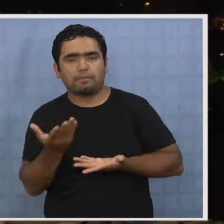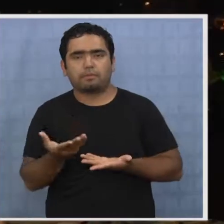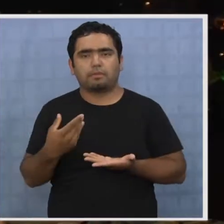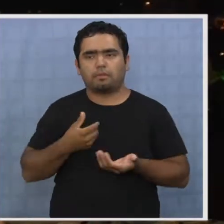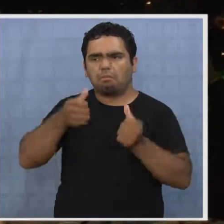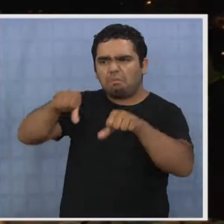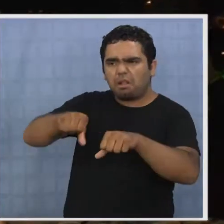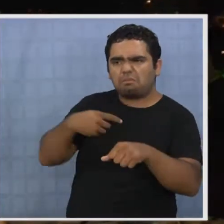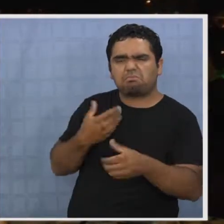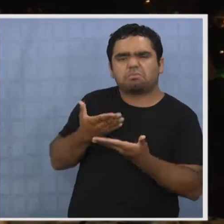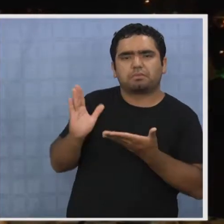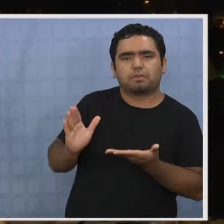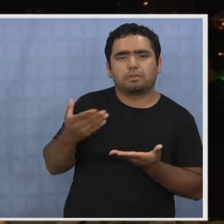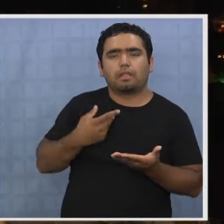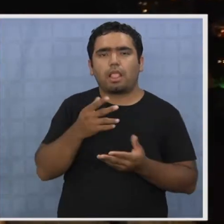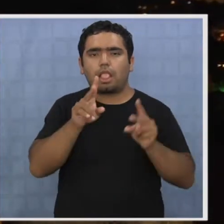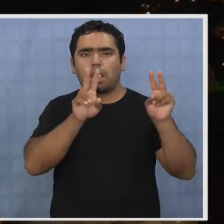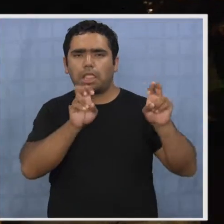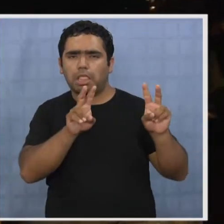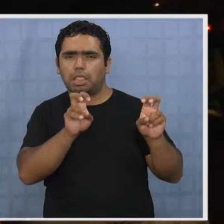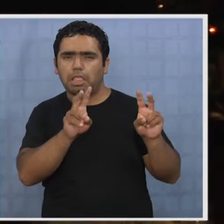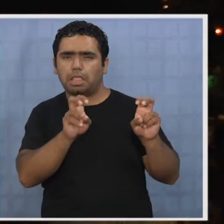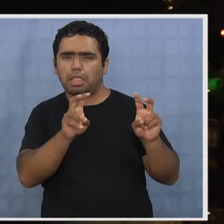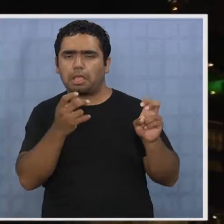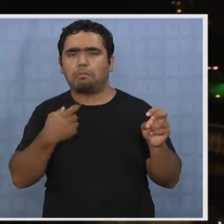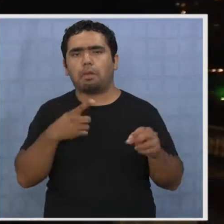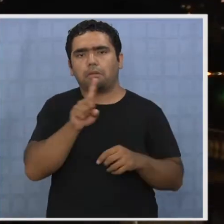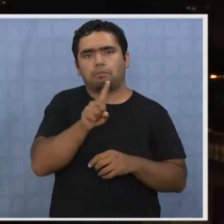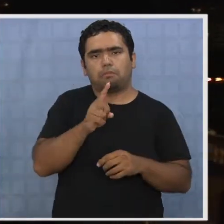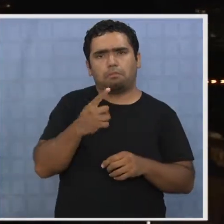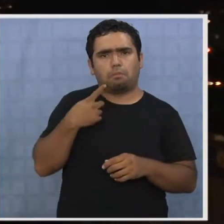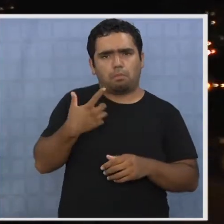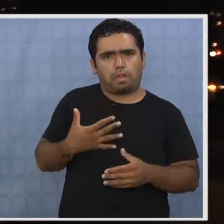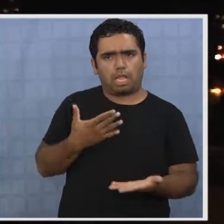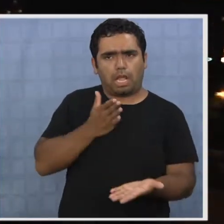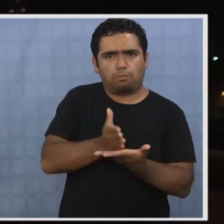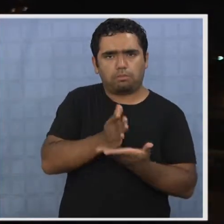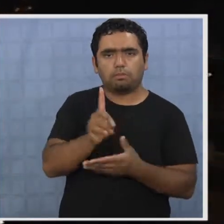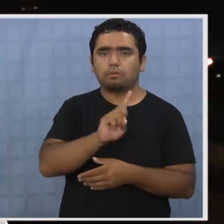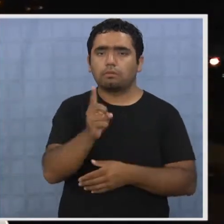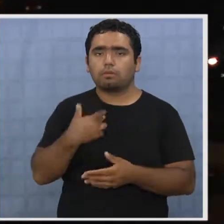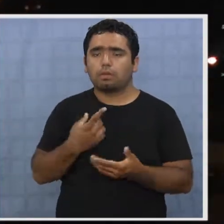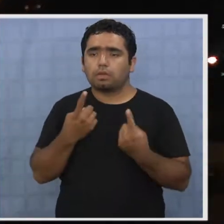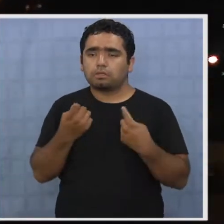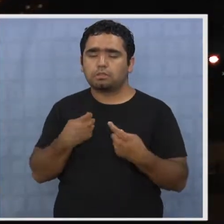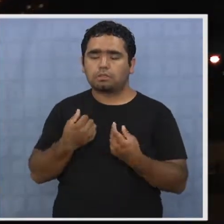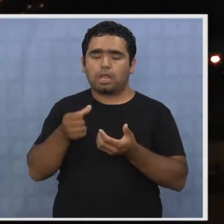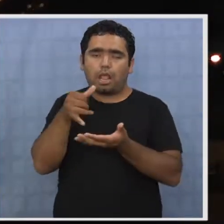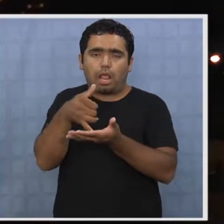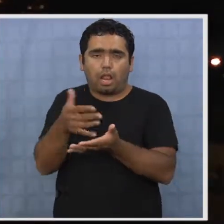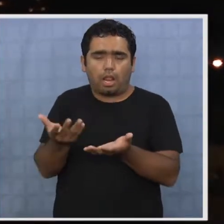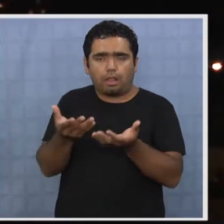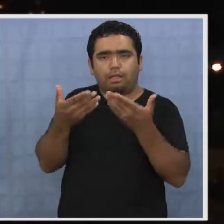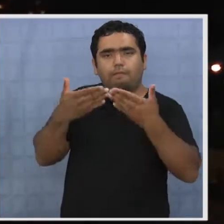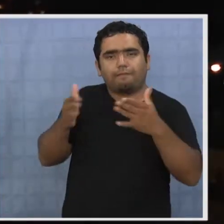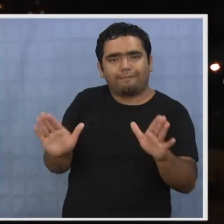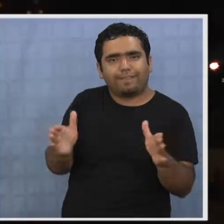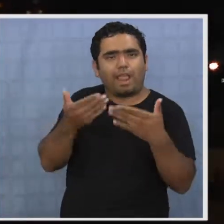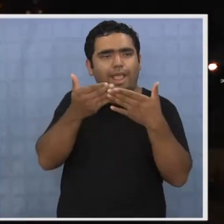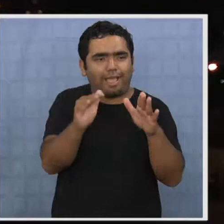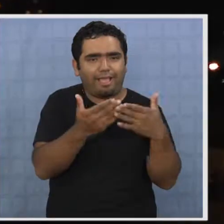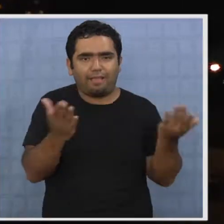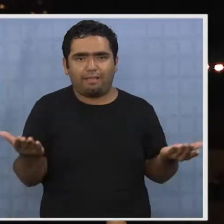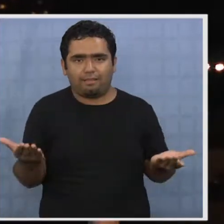jodidos porque hay que hacer cosas más livianas, o si no más livianas tienen que ser muy truculentas. Entonces,